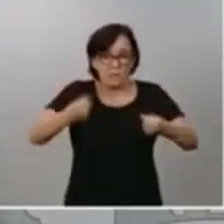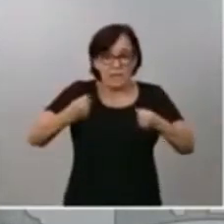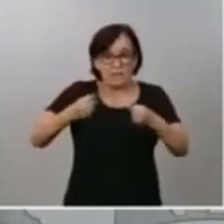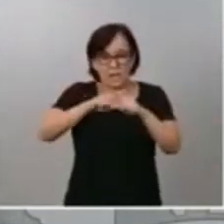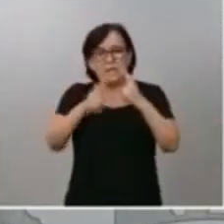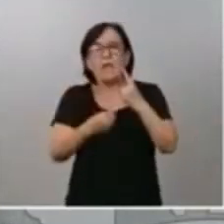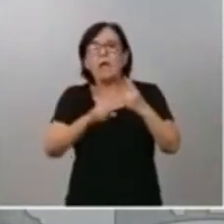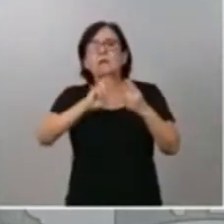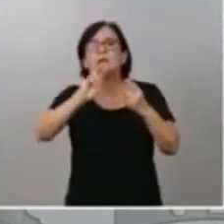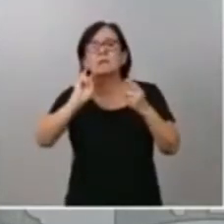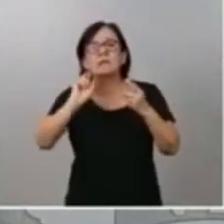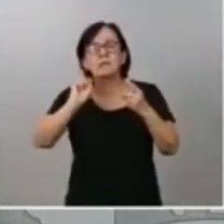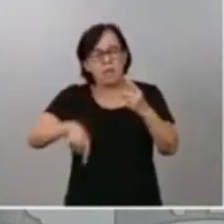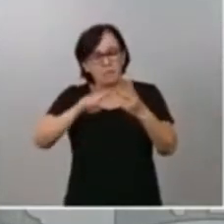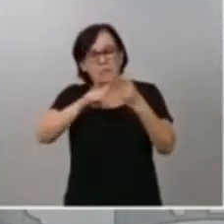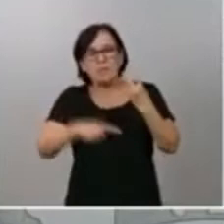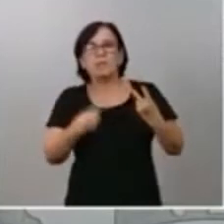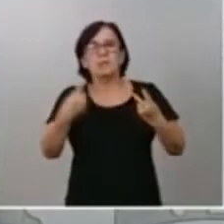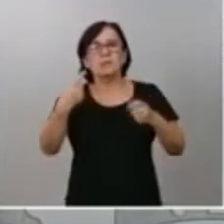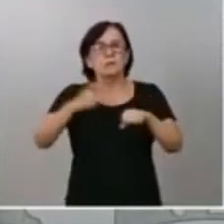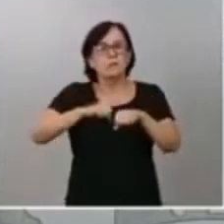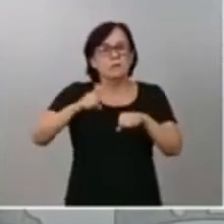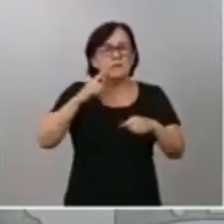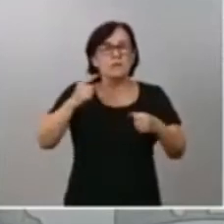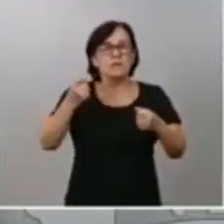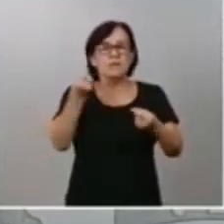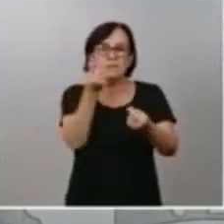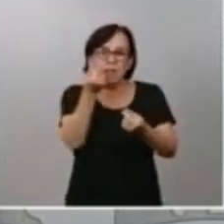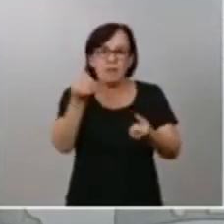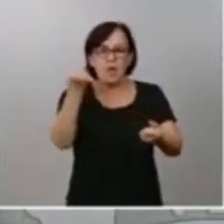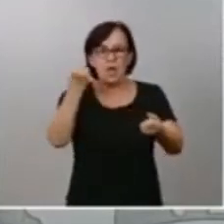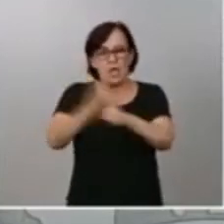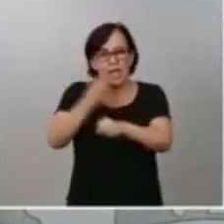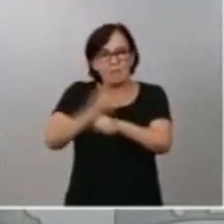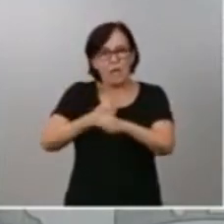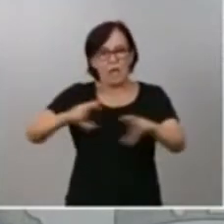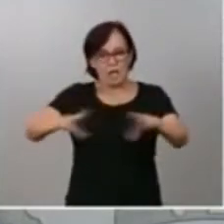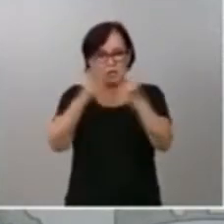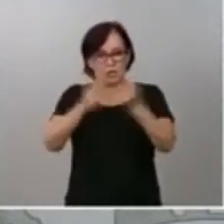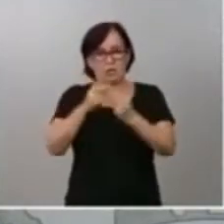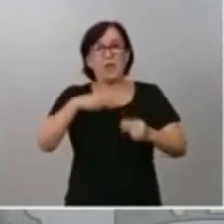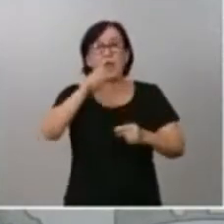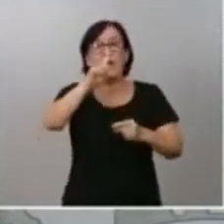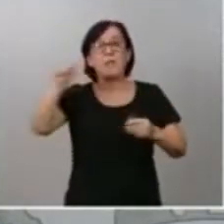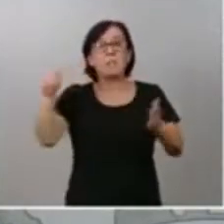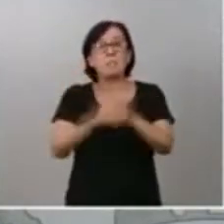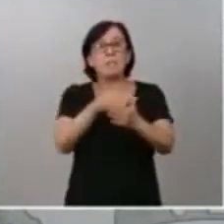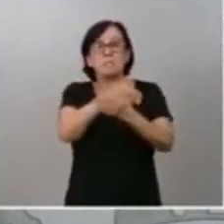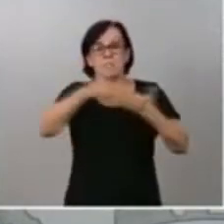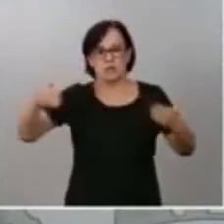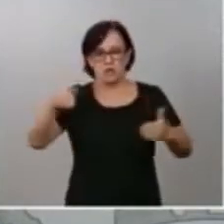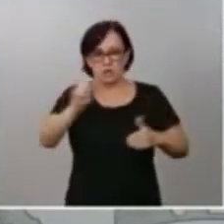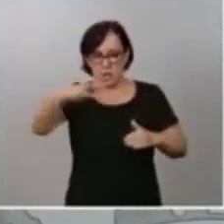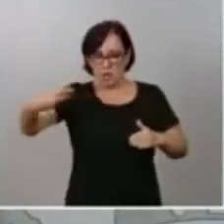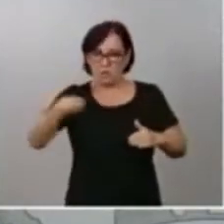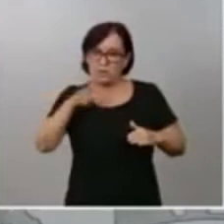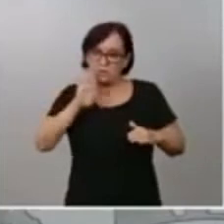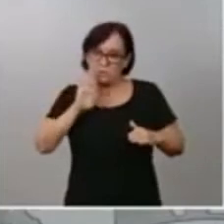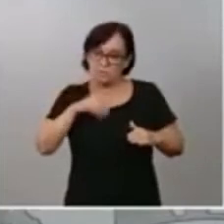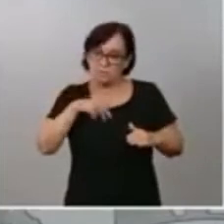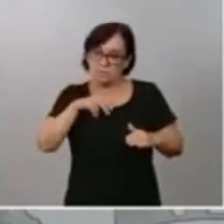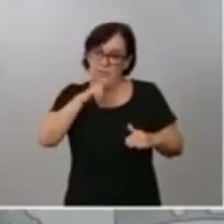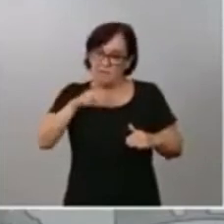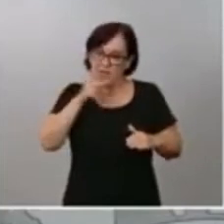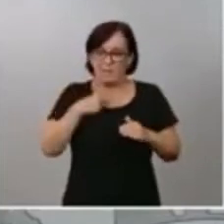carácter financiero laboral y social. Estamos hablando de 100.000 millones de euros, 100.000 millones de euros en avales